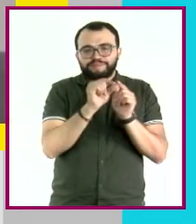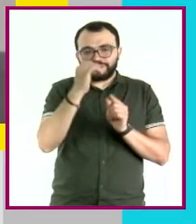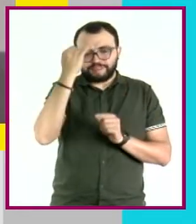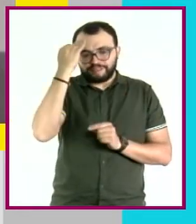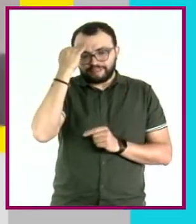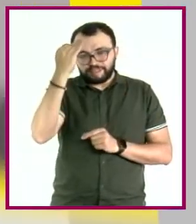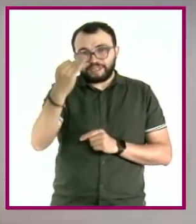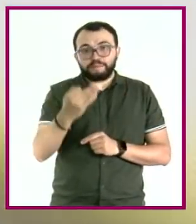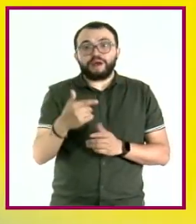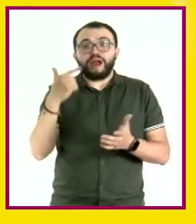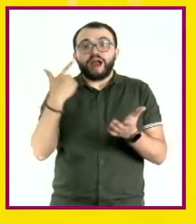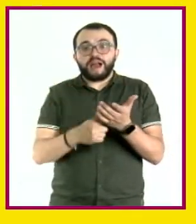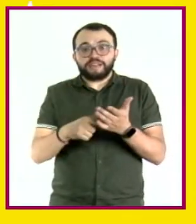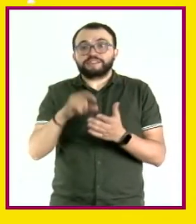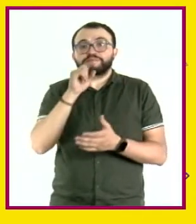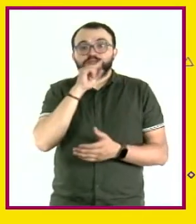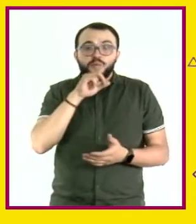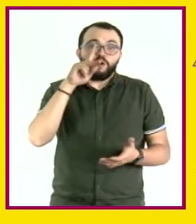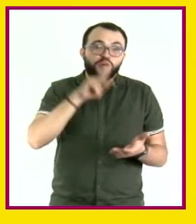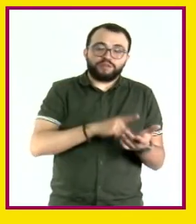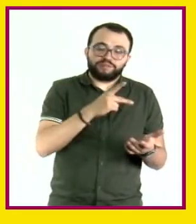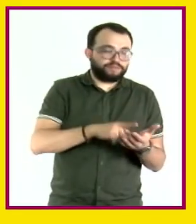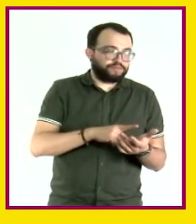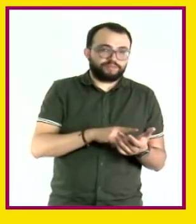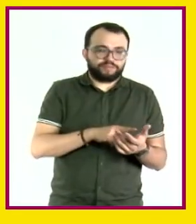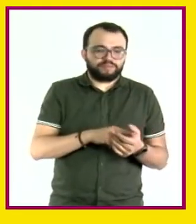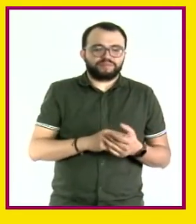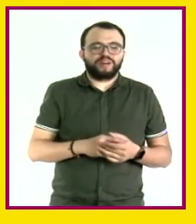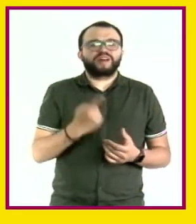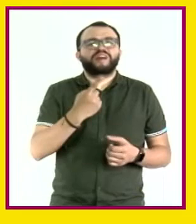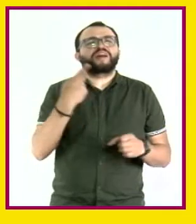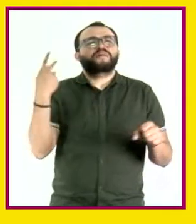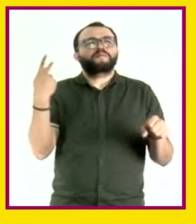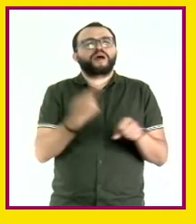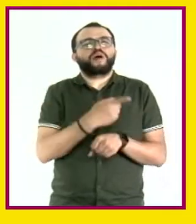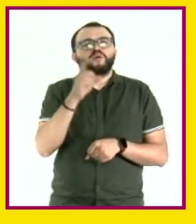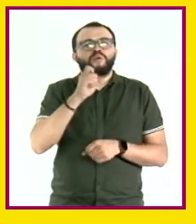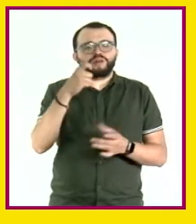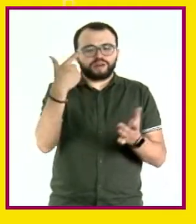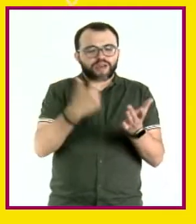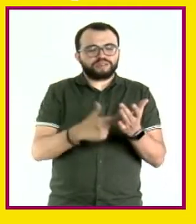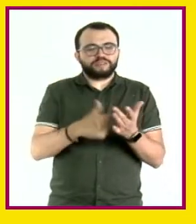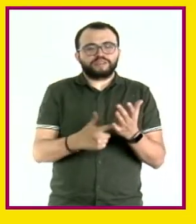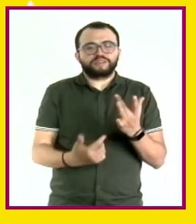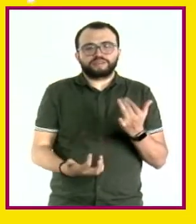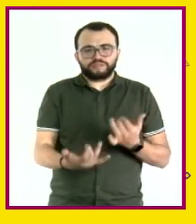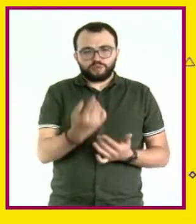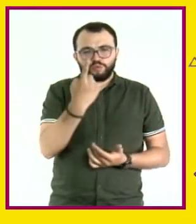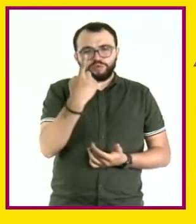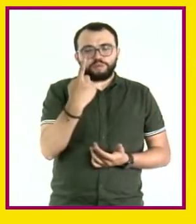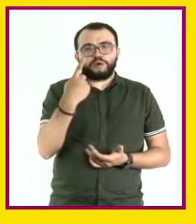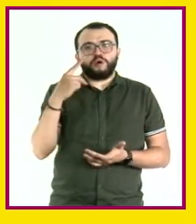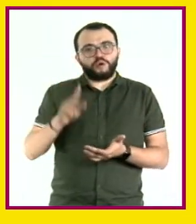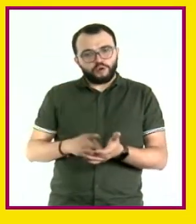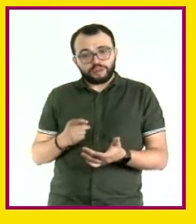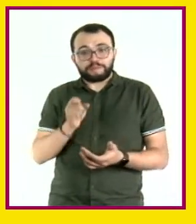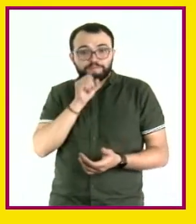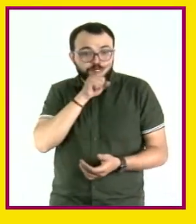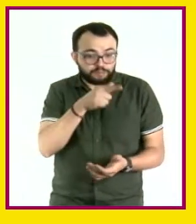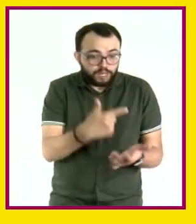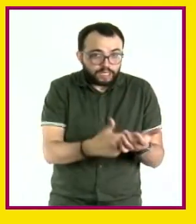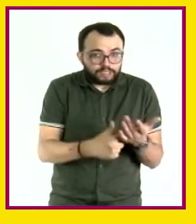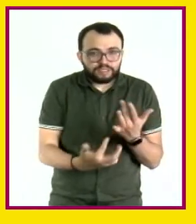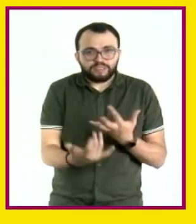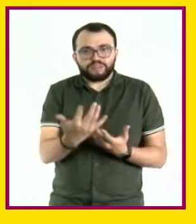el mismo aceite. ¿Qué pasa cuando se usa y se rehúsa el aceite para freír? ¿Qué consecuencias podría traer a nuestra salud?